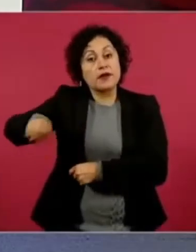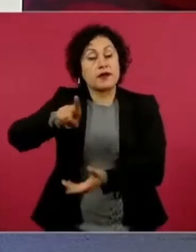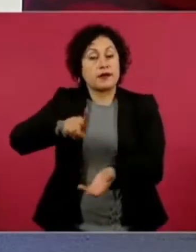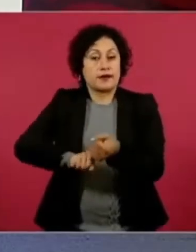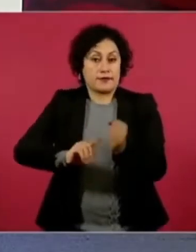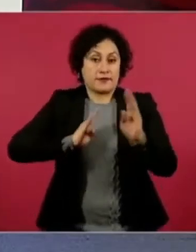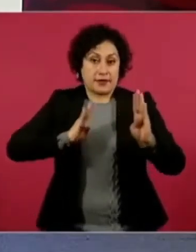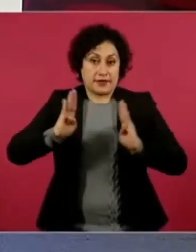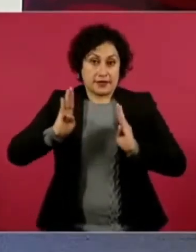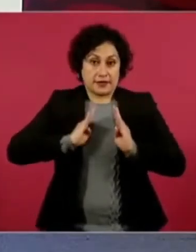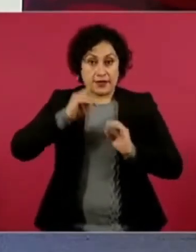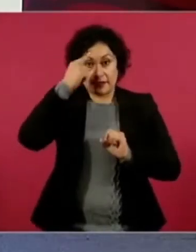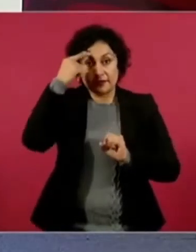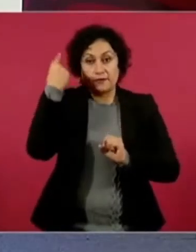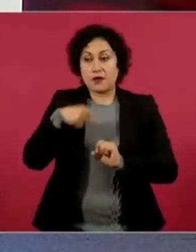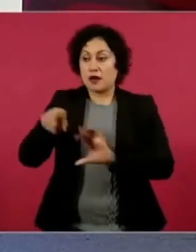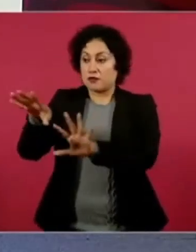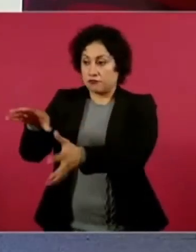domésticos.